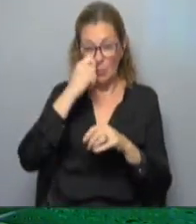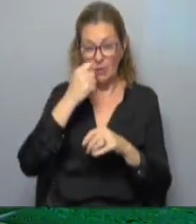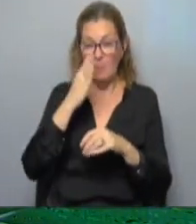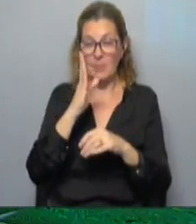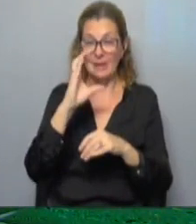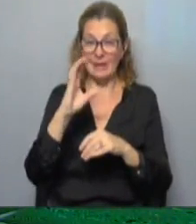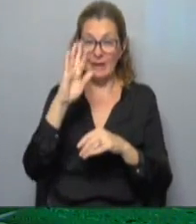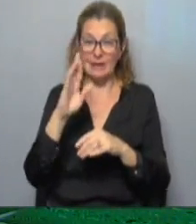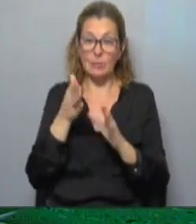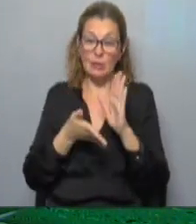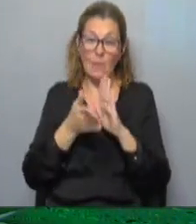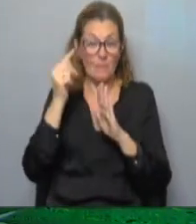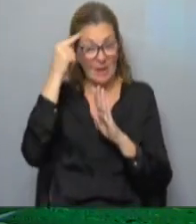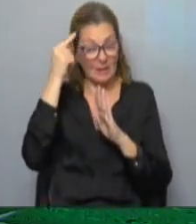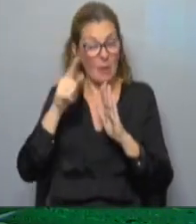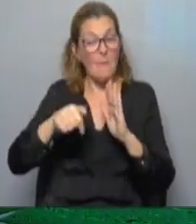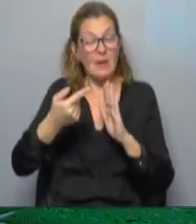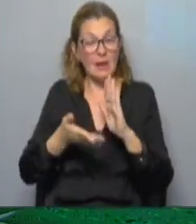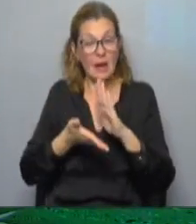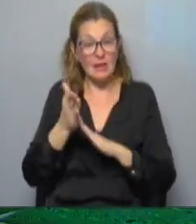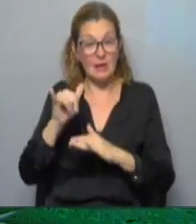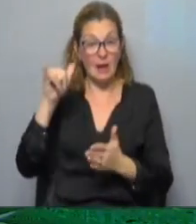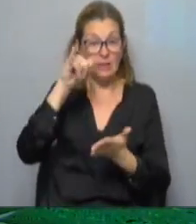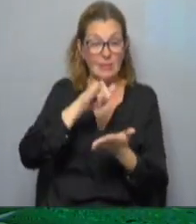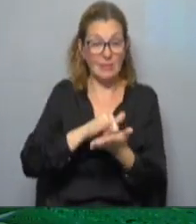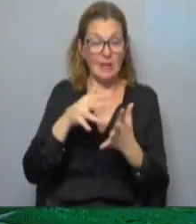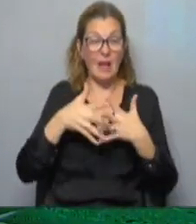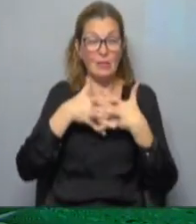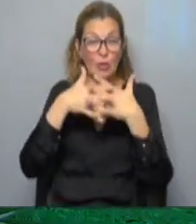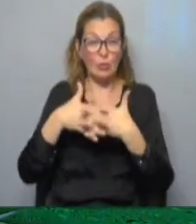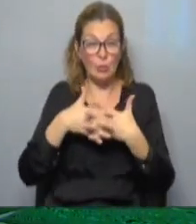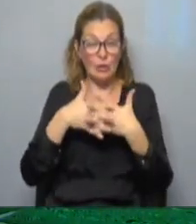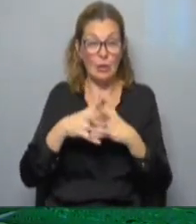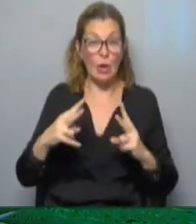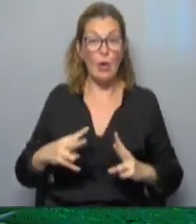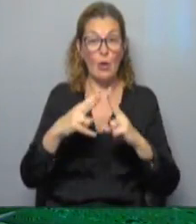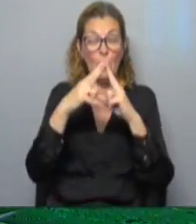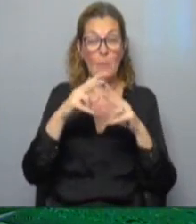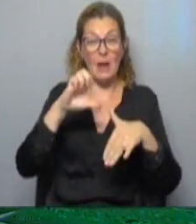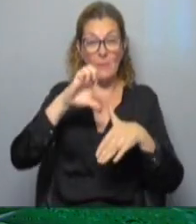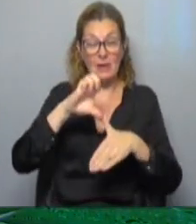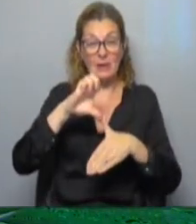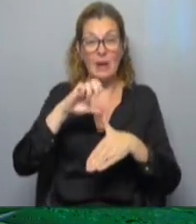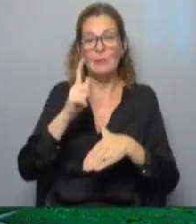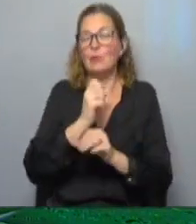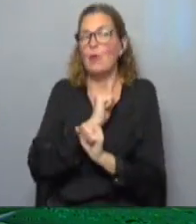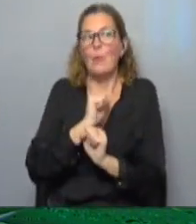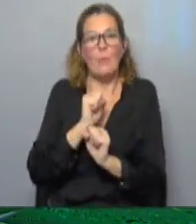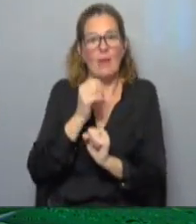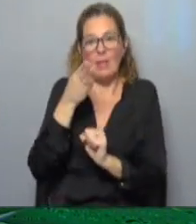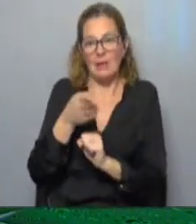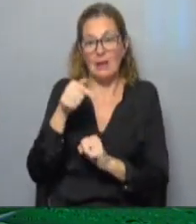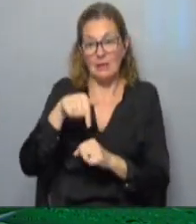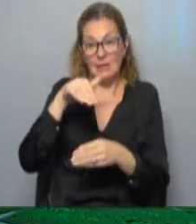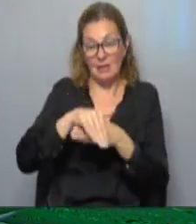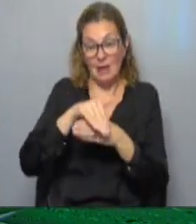PCR porque tenía previsto viajar mañana a Estados Unidos para participar de la Cumbre de las Américas, lo que finalmente no hará. Esta tarde,